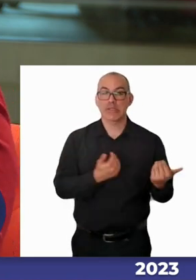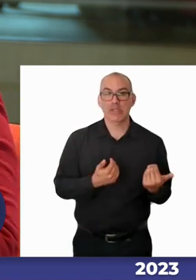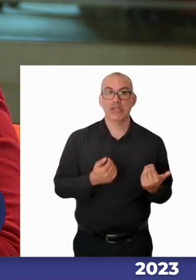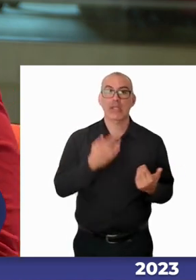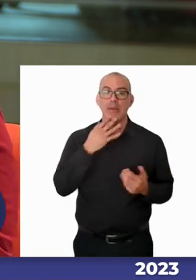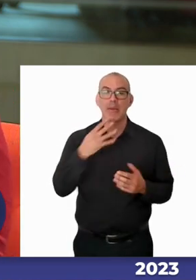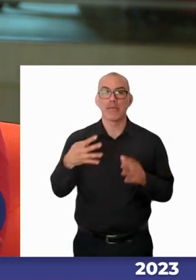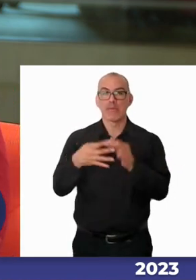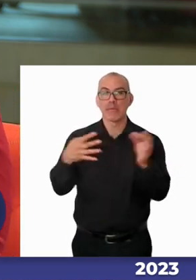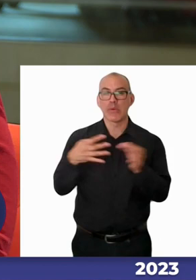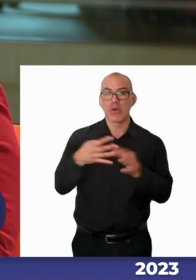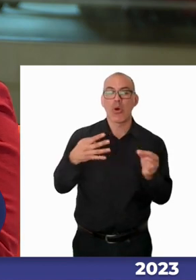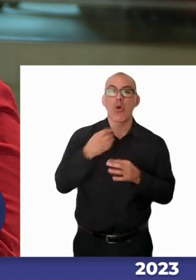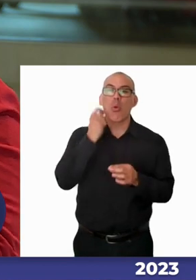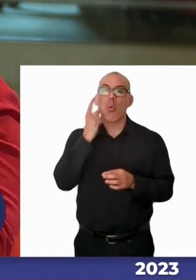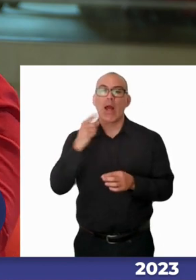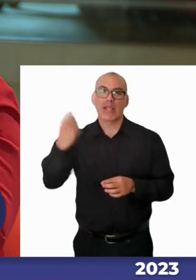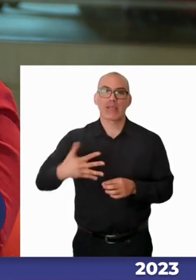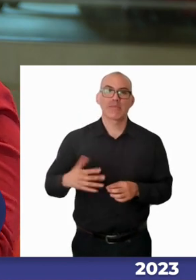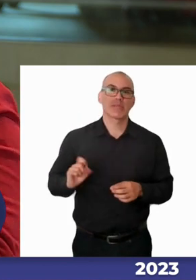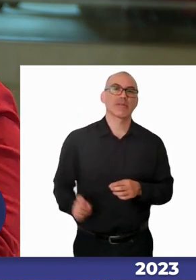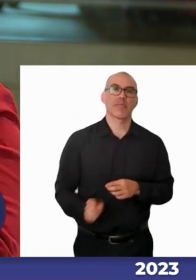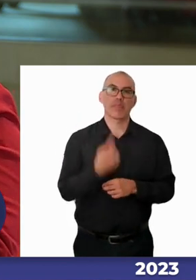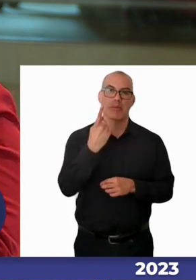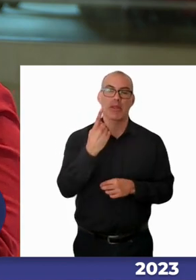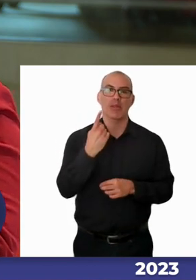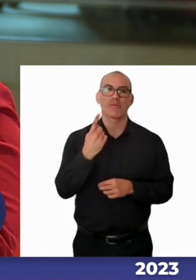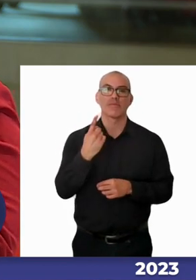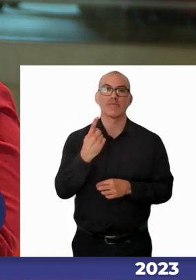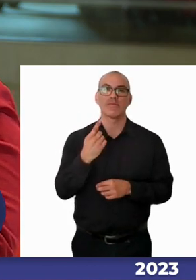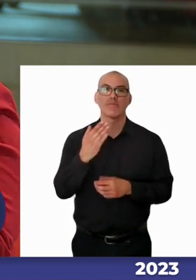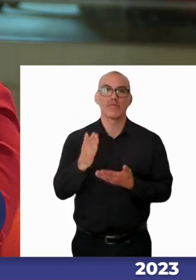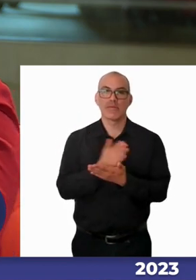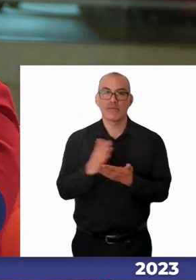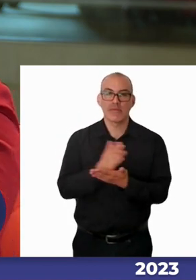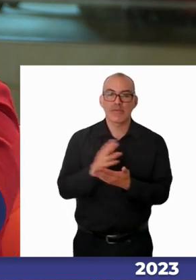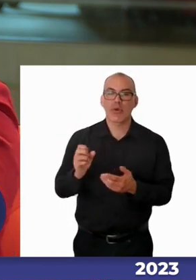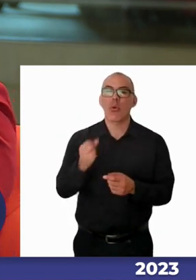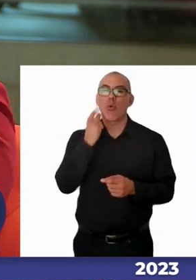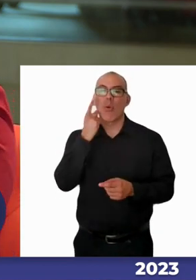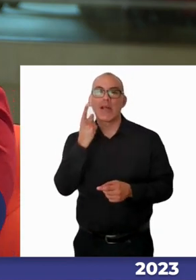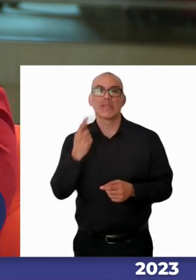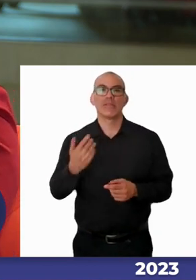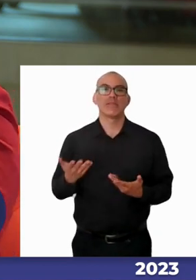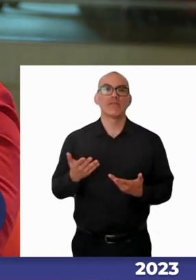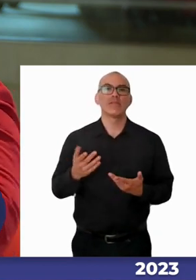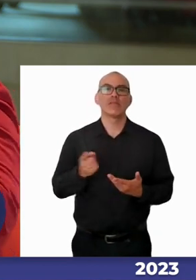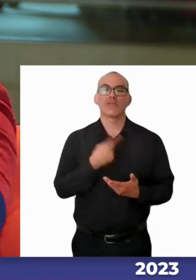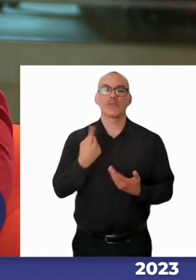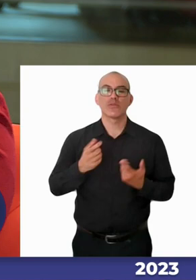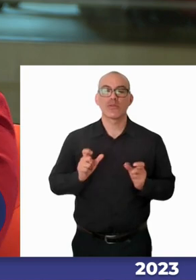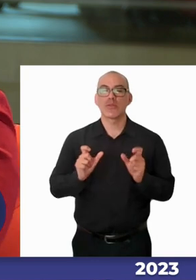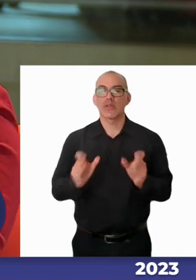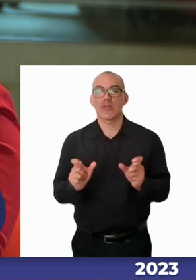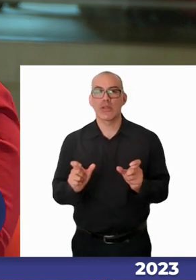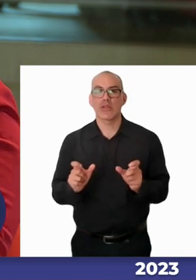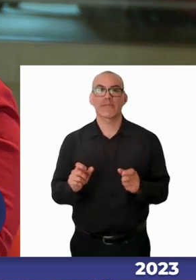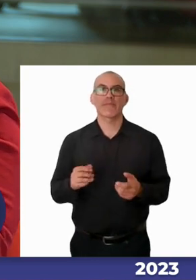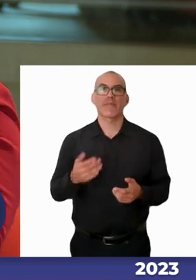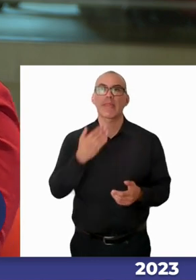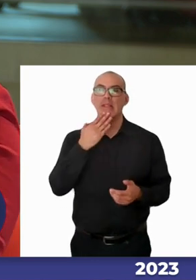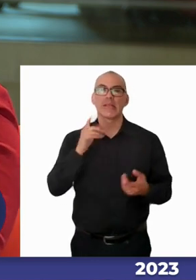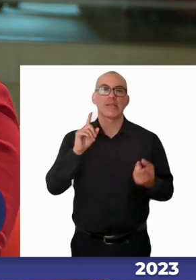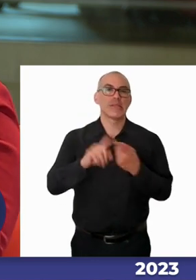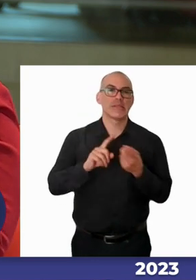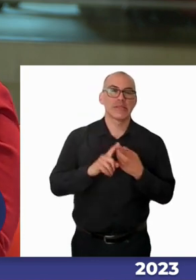es más importante si se está trabajando en ello pero la fiscalización que nosotros ponemos el participar el